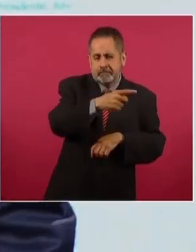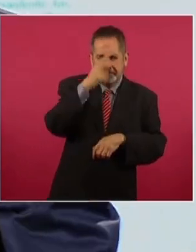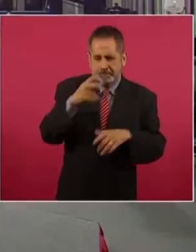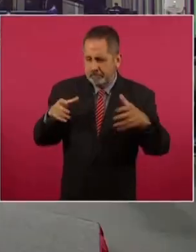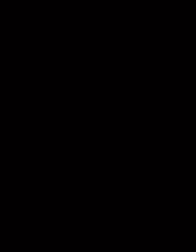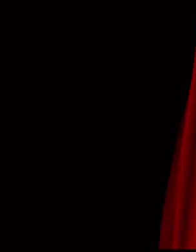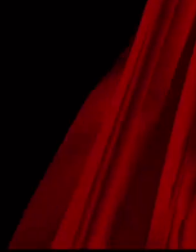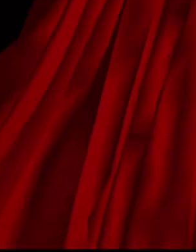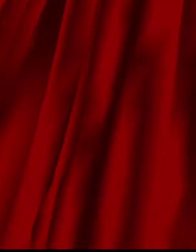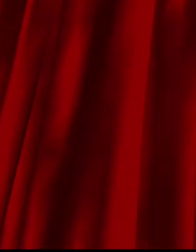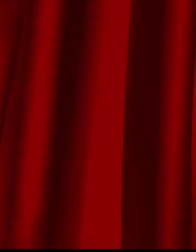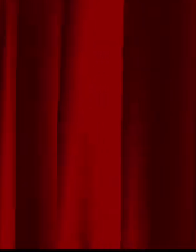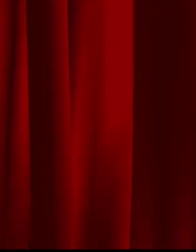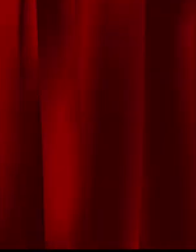Una consulta.